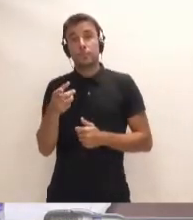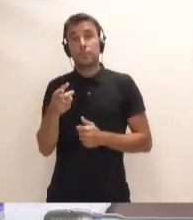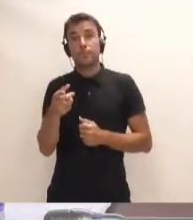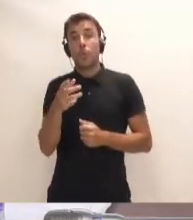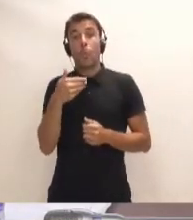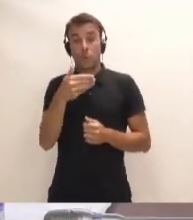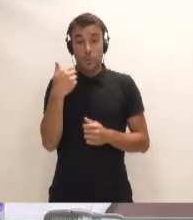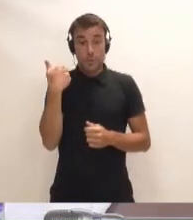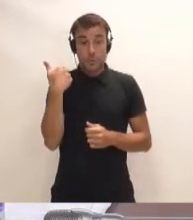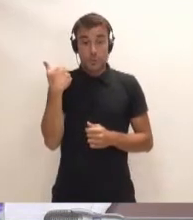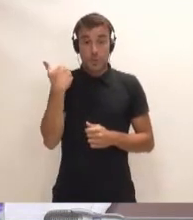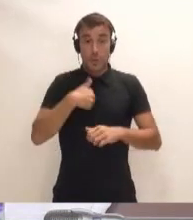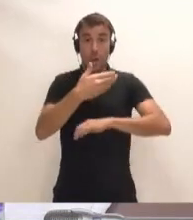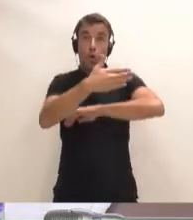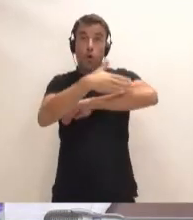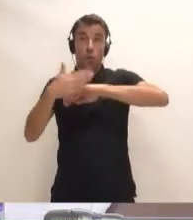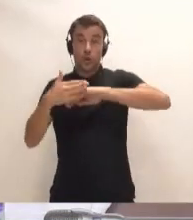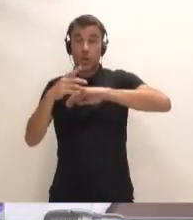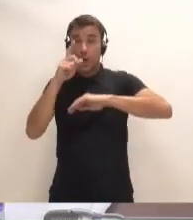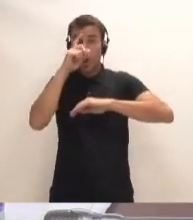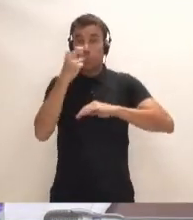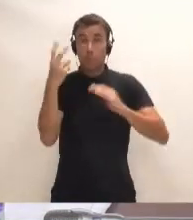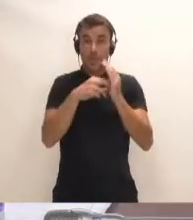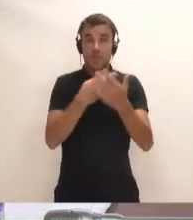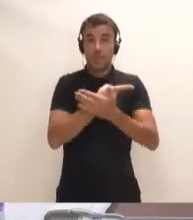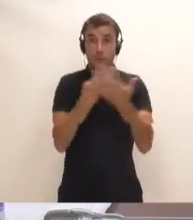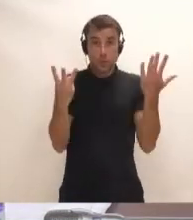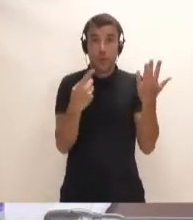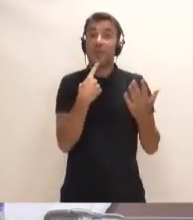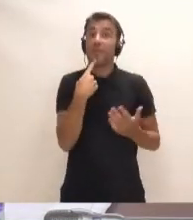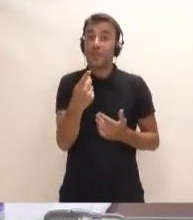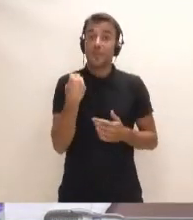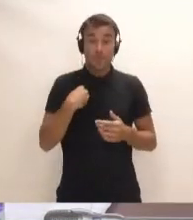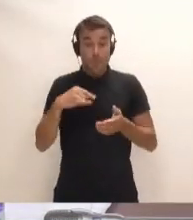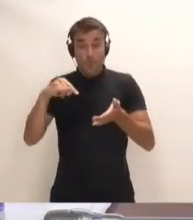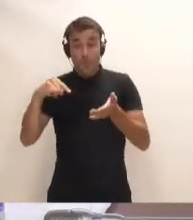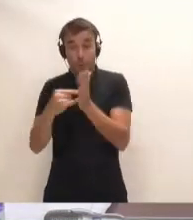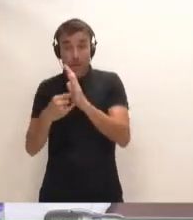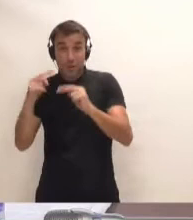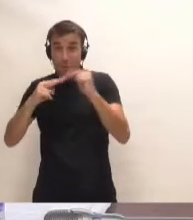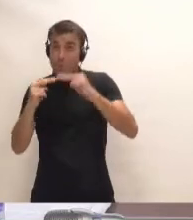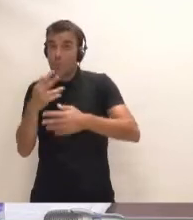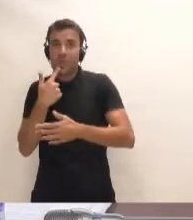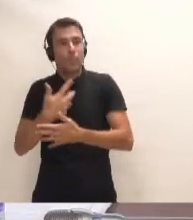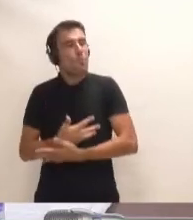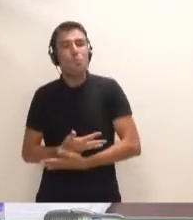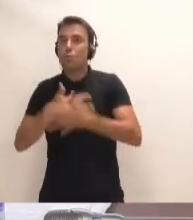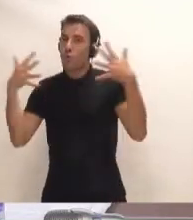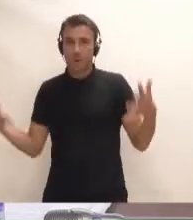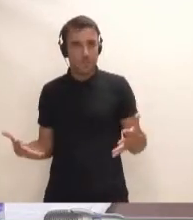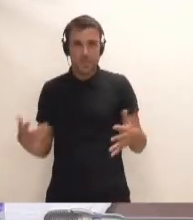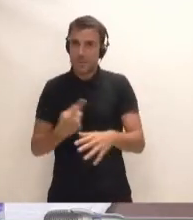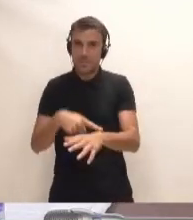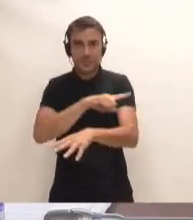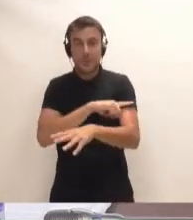algo que ya por costas desde el 2018 se está diciendo, que es que ese macroproyecto de puerto es muy grande y que,